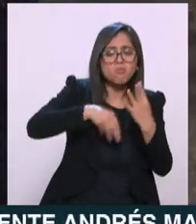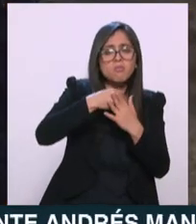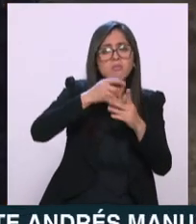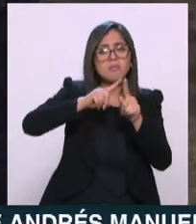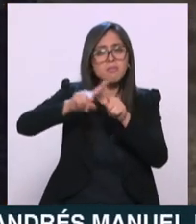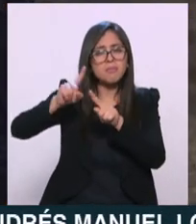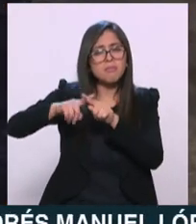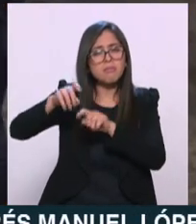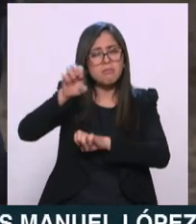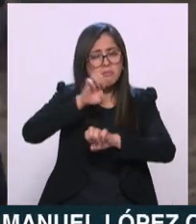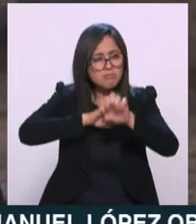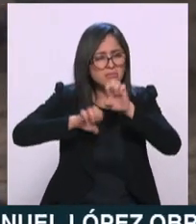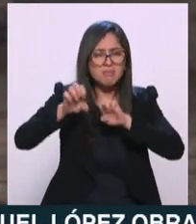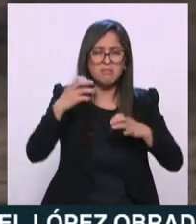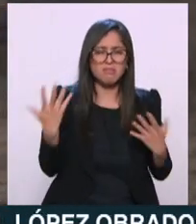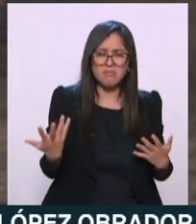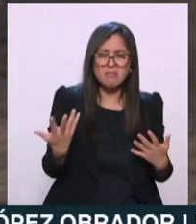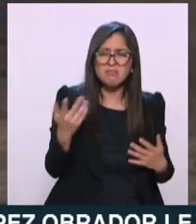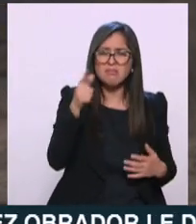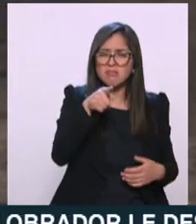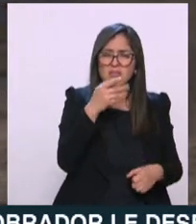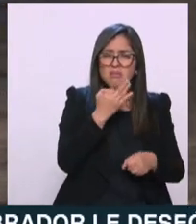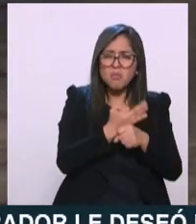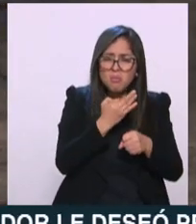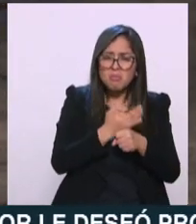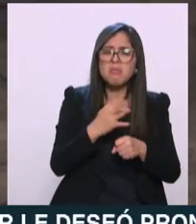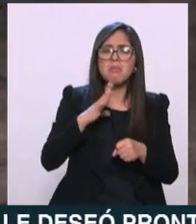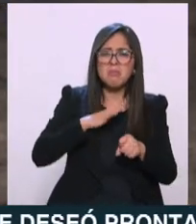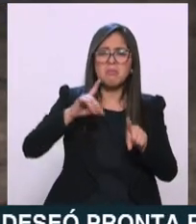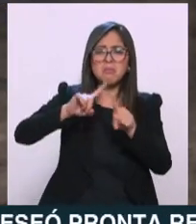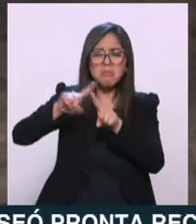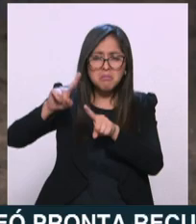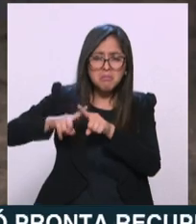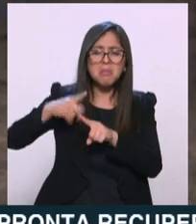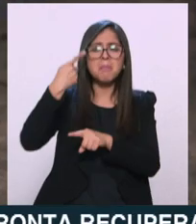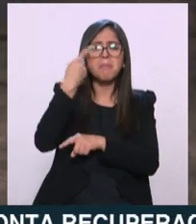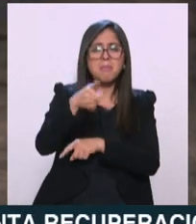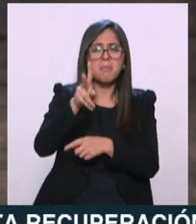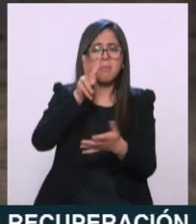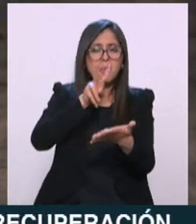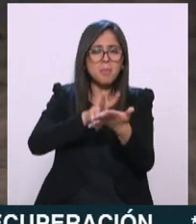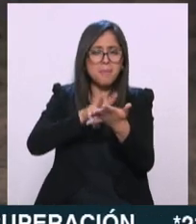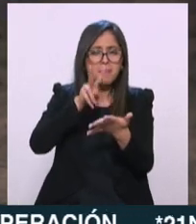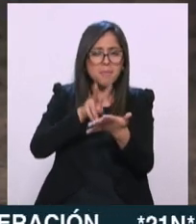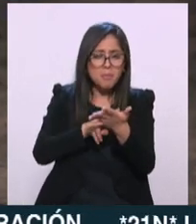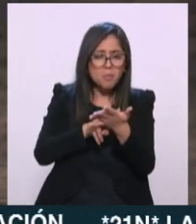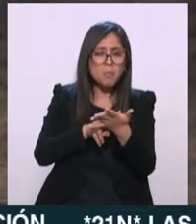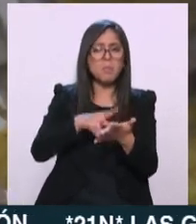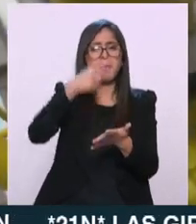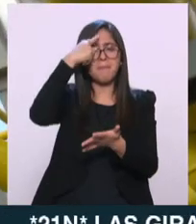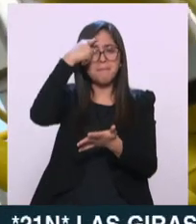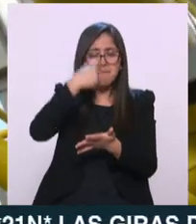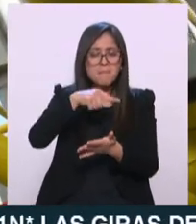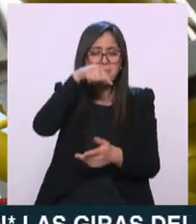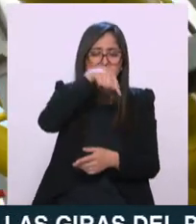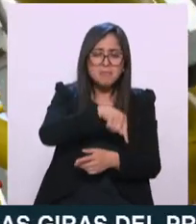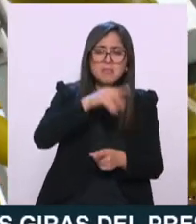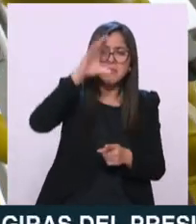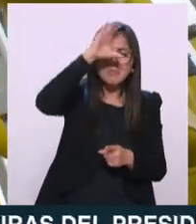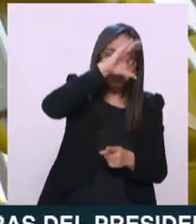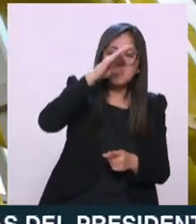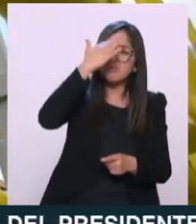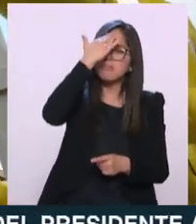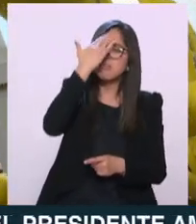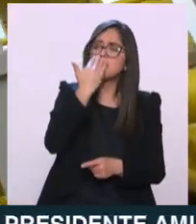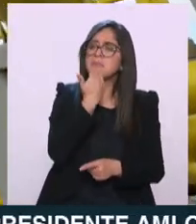asientan aquí con razón porque aquí hay... Y todo el plusvalor que genera este diamante, el talento, la